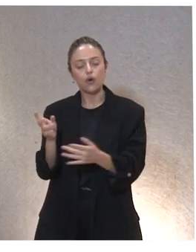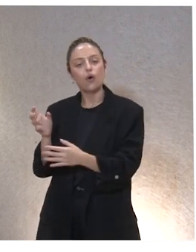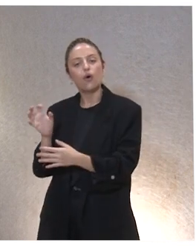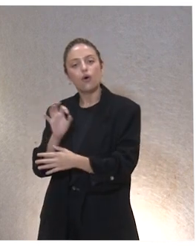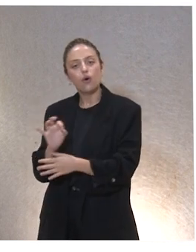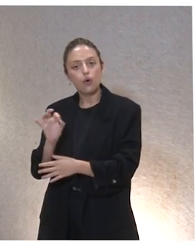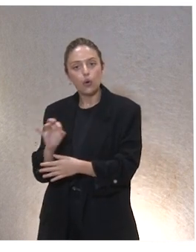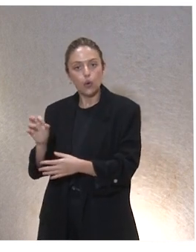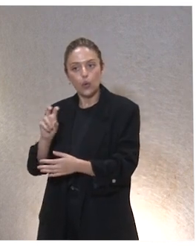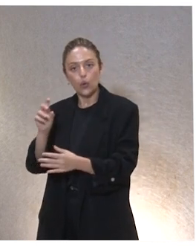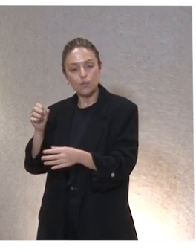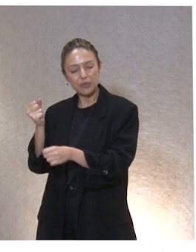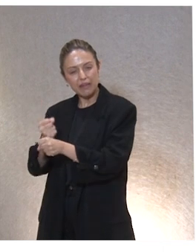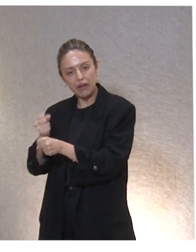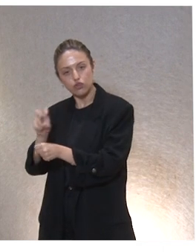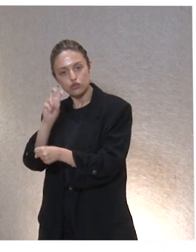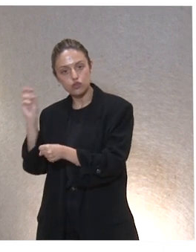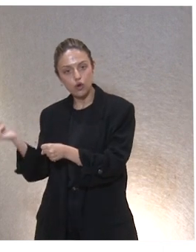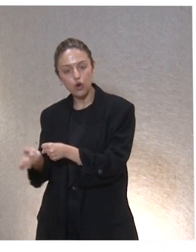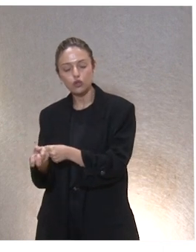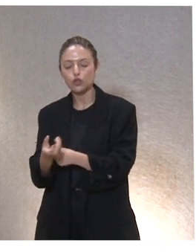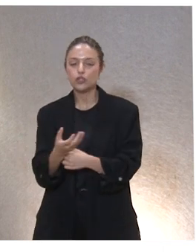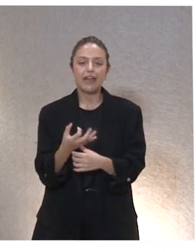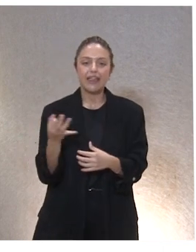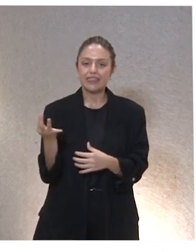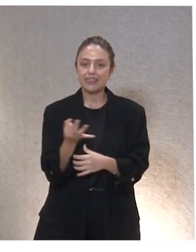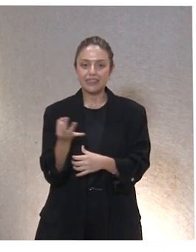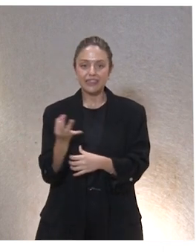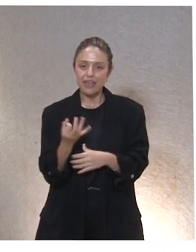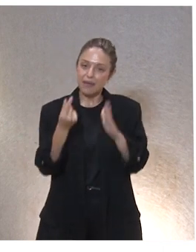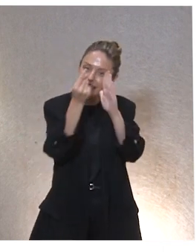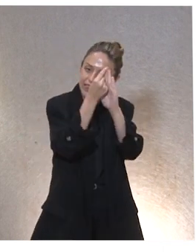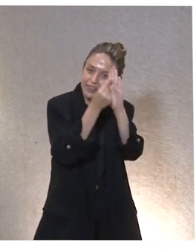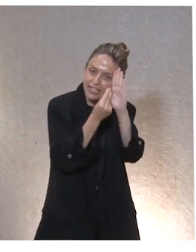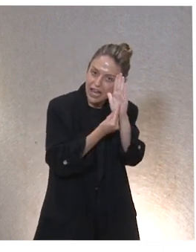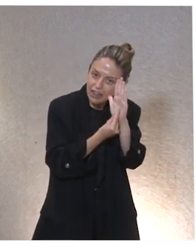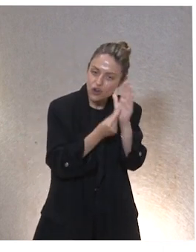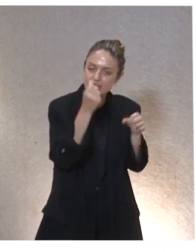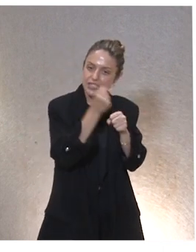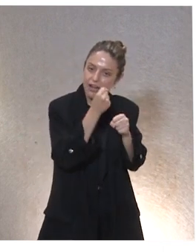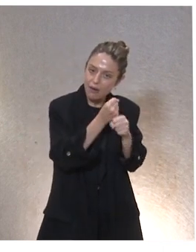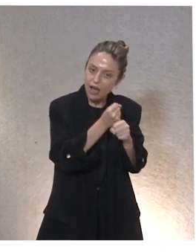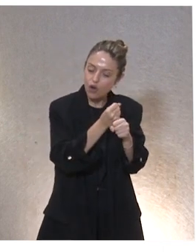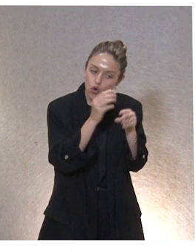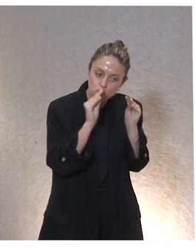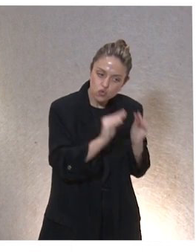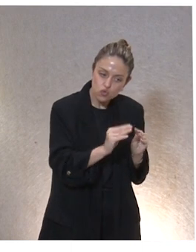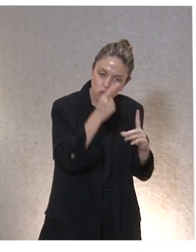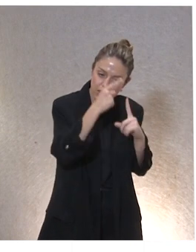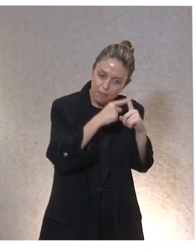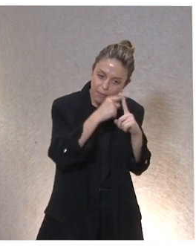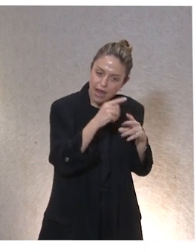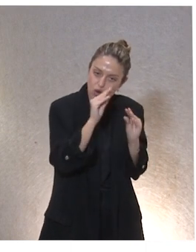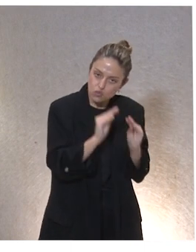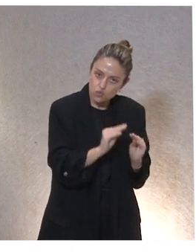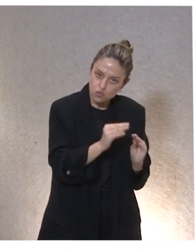procesos, definimos una muy clara con sus indicadores, con sus niveles y demás. Y era